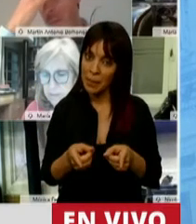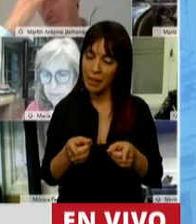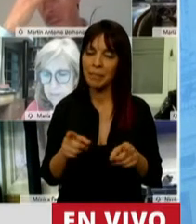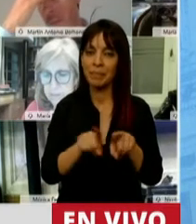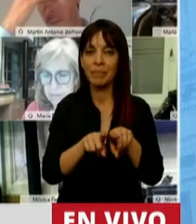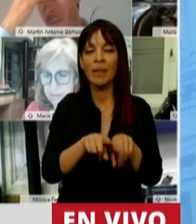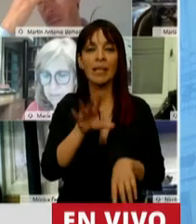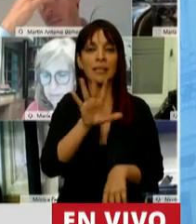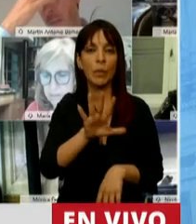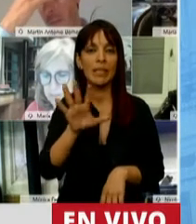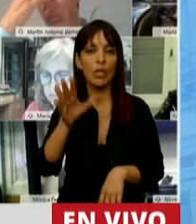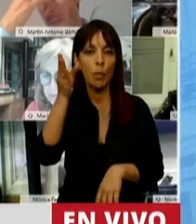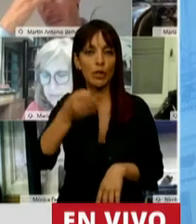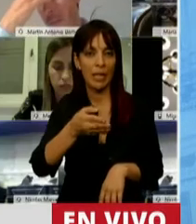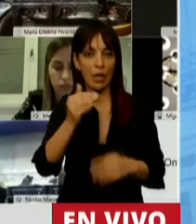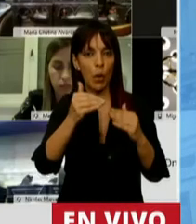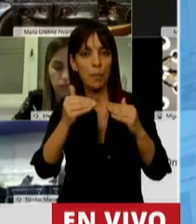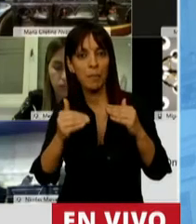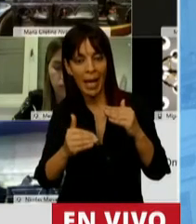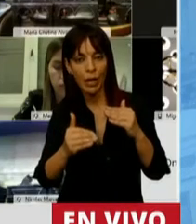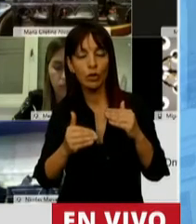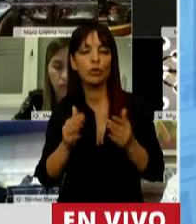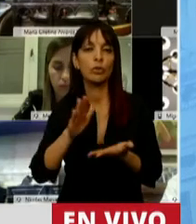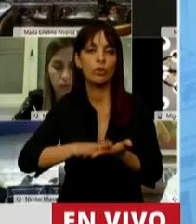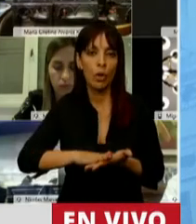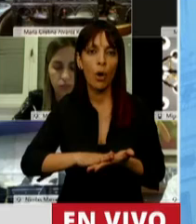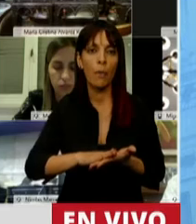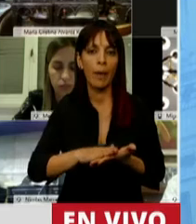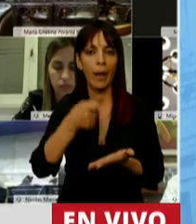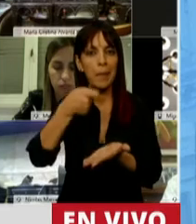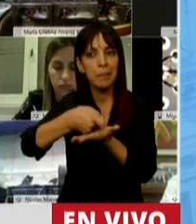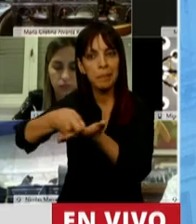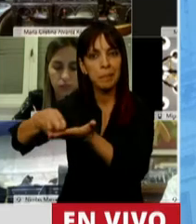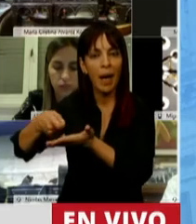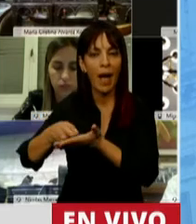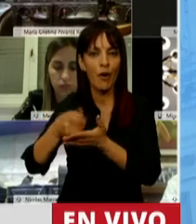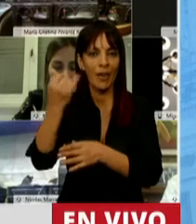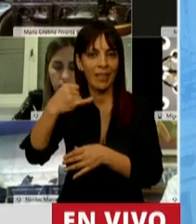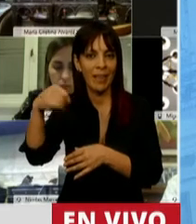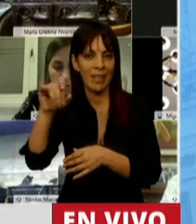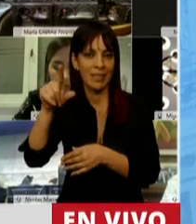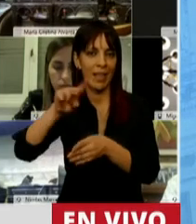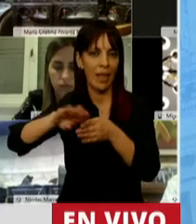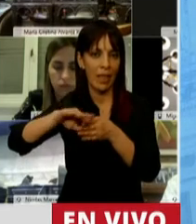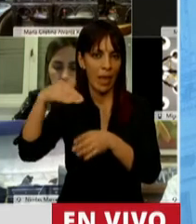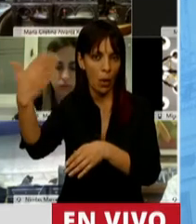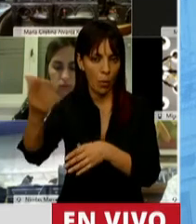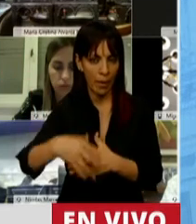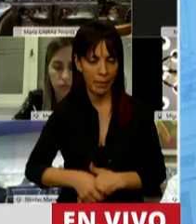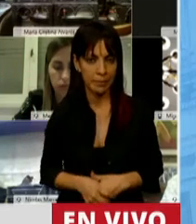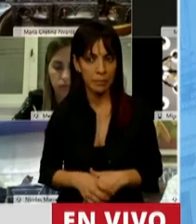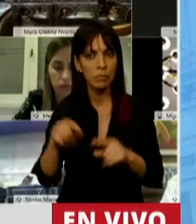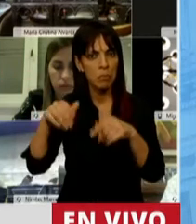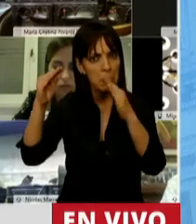un 55% menos en lo que se refiere a pagar en intereses de la deuda externa que